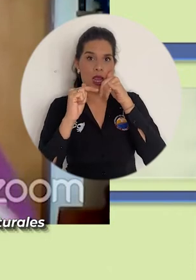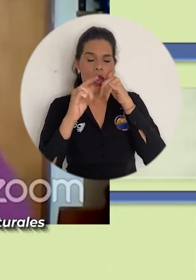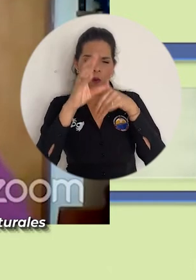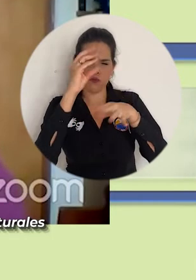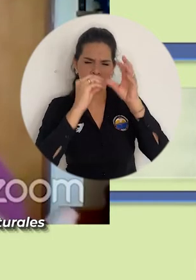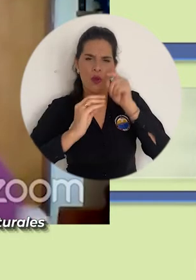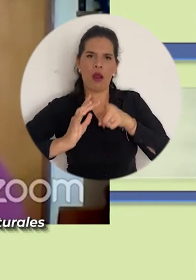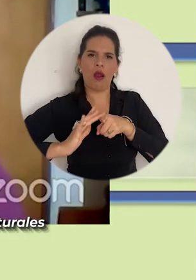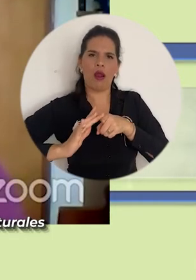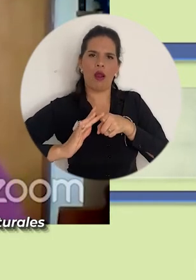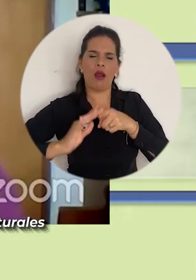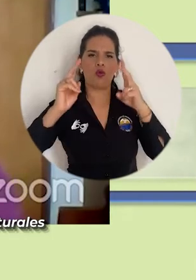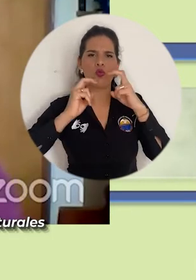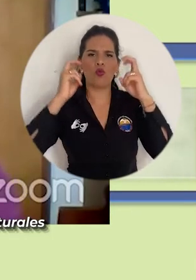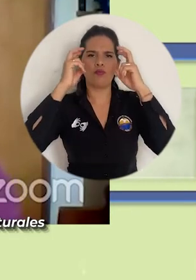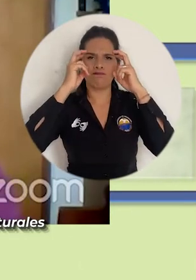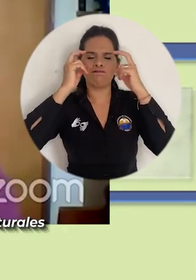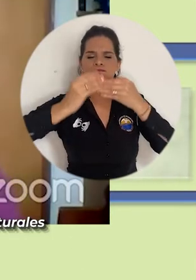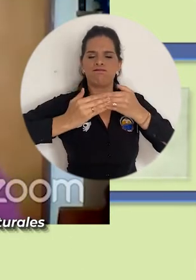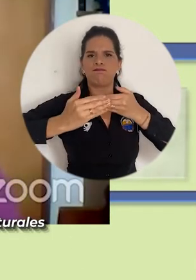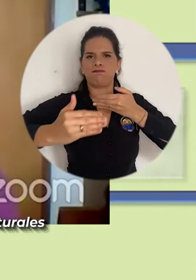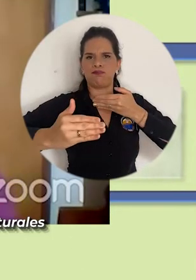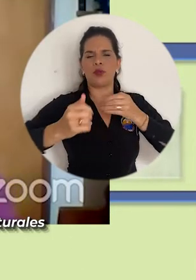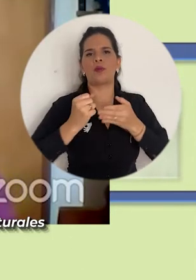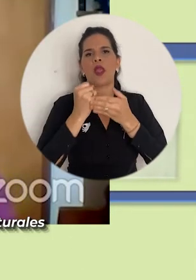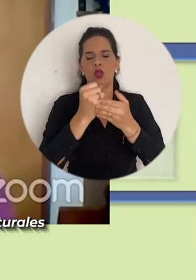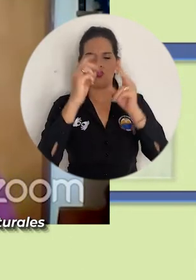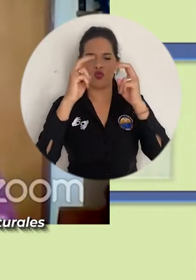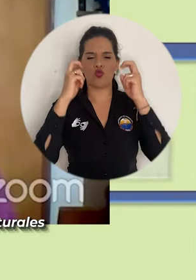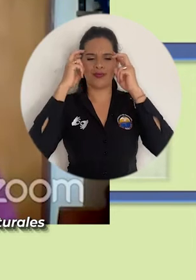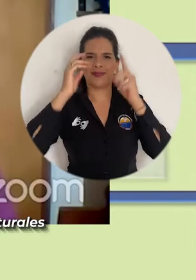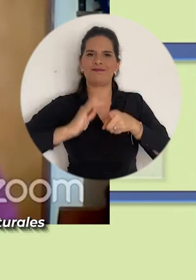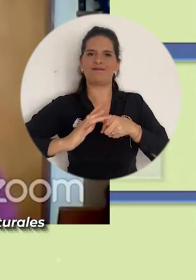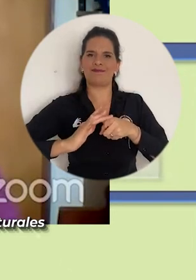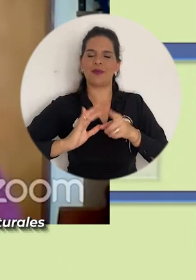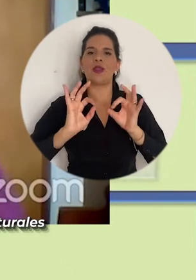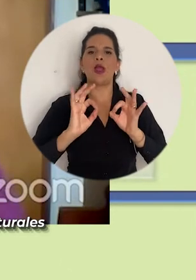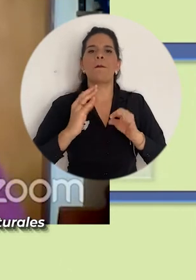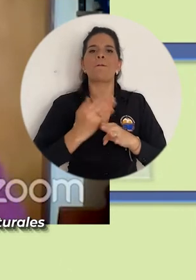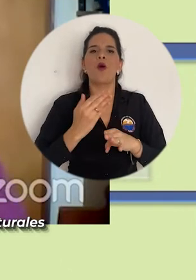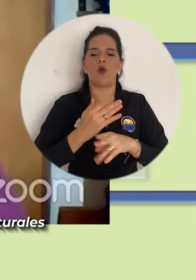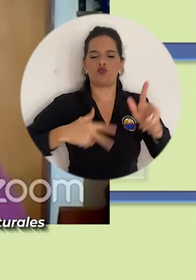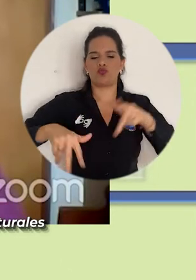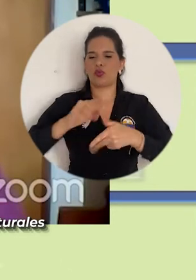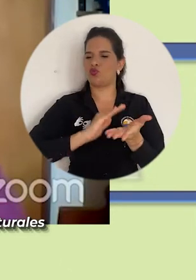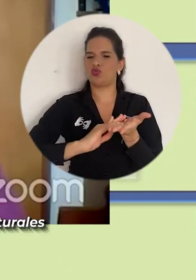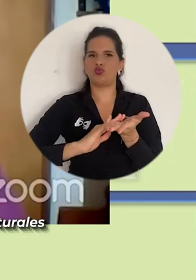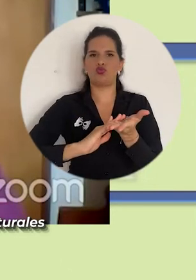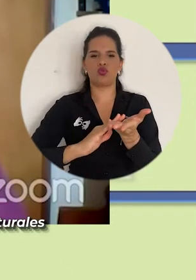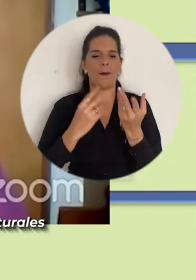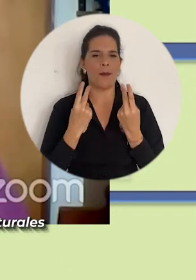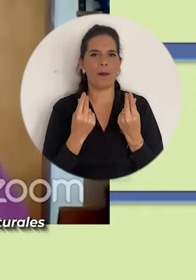pueden aplicar los conocimientos y se prepara en el largo plazo el conocimiento para resolver problemas de la sociedad.